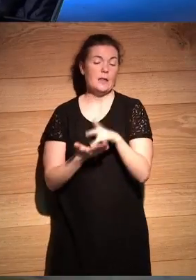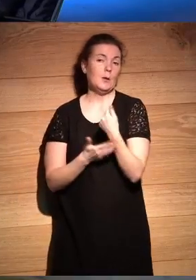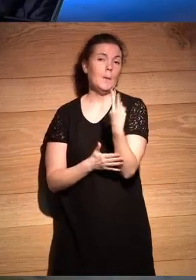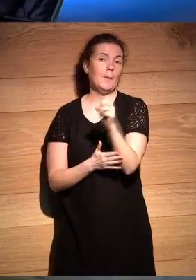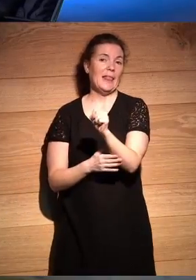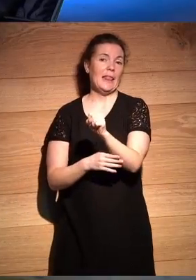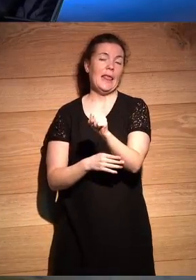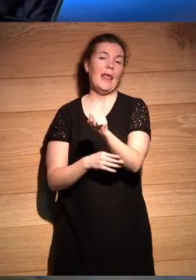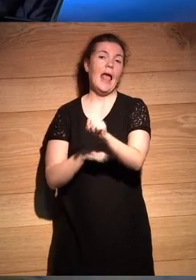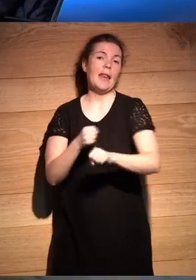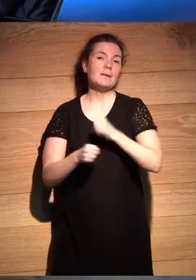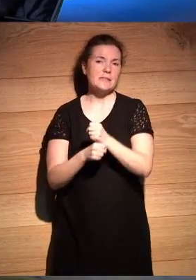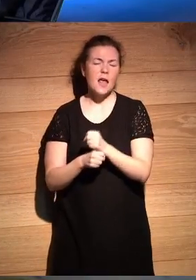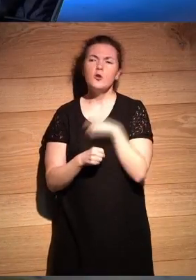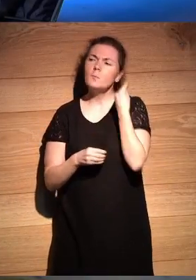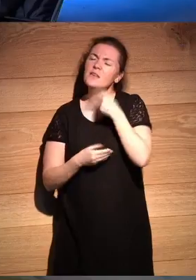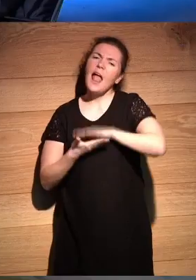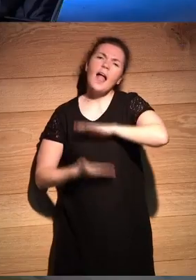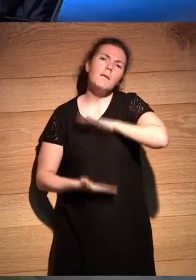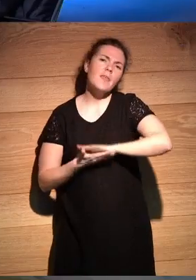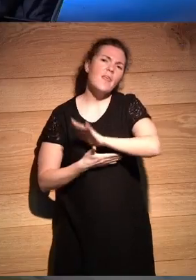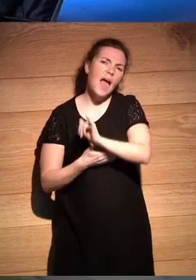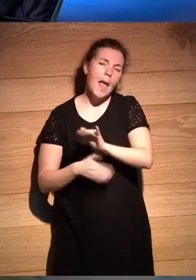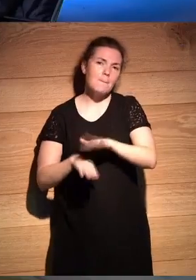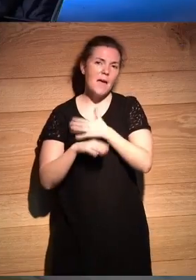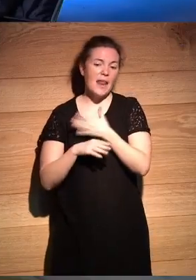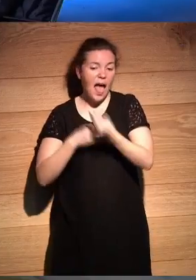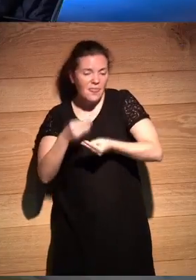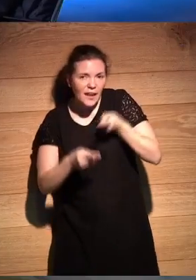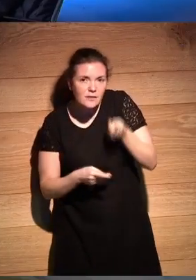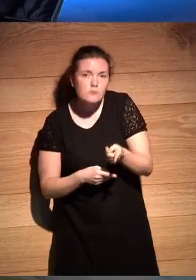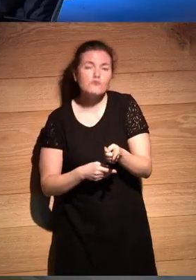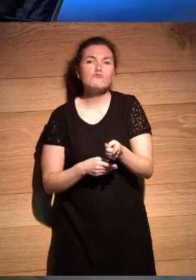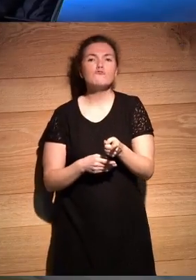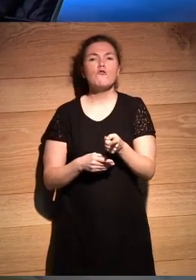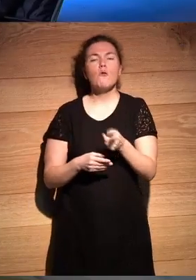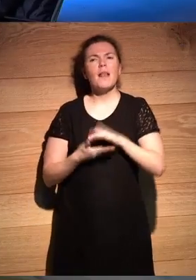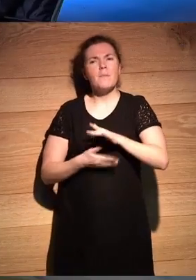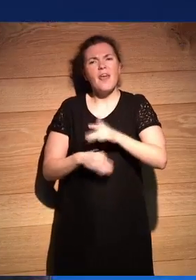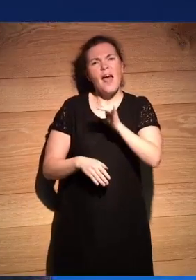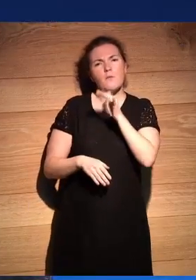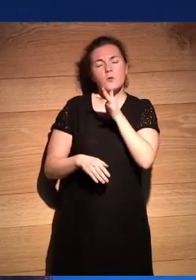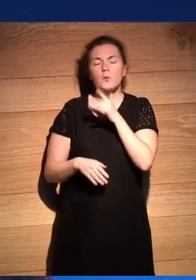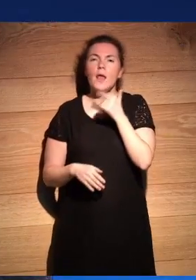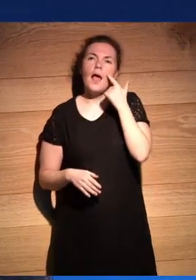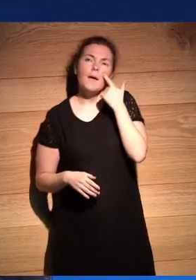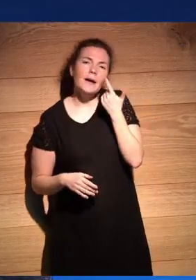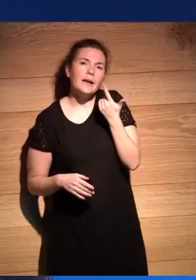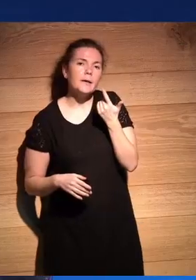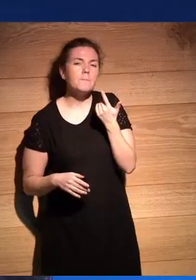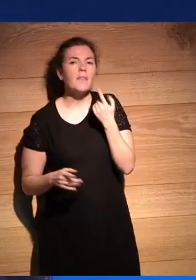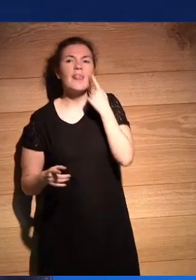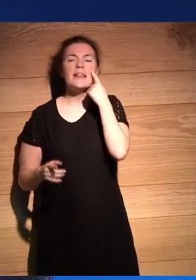¿por qué crees que tiene esa capacidad para que para que hagamos esto? que estamos aquí? yo lo que es salvaje quiero decir